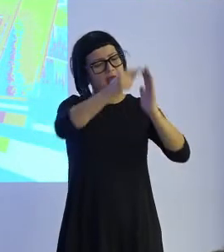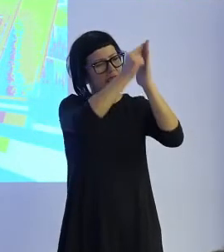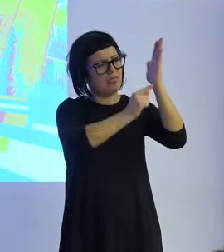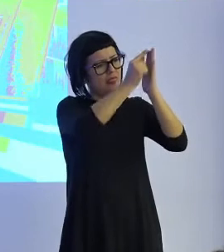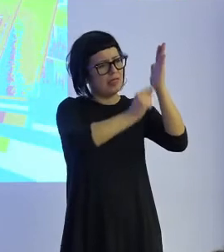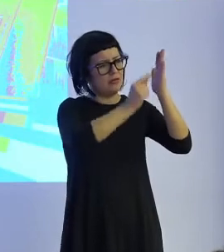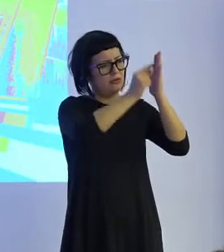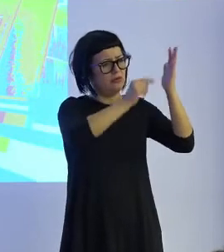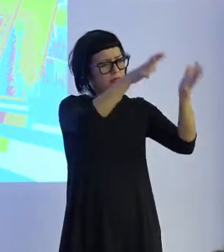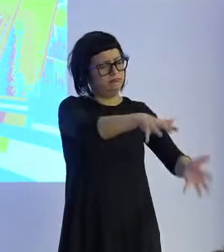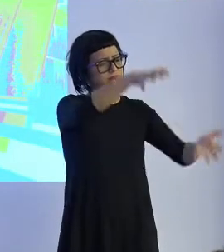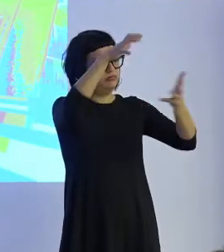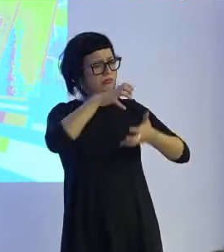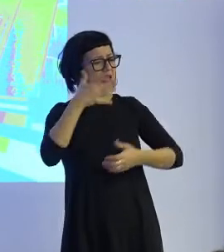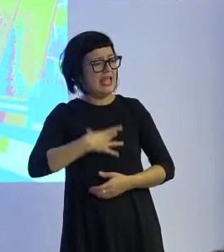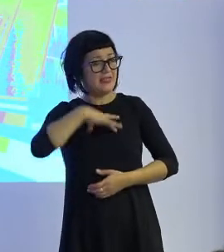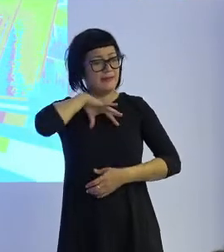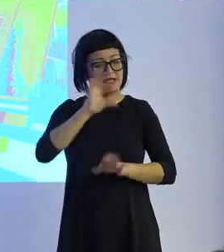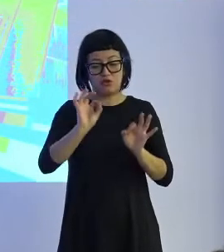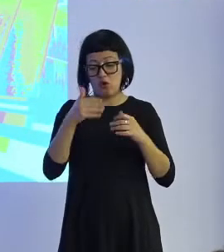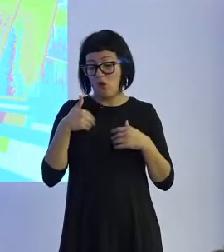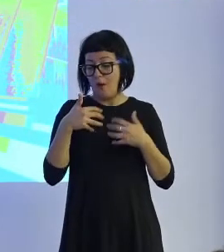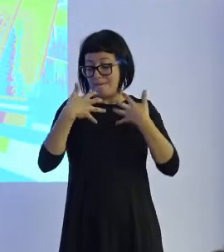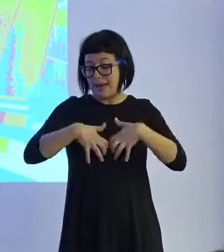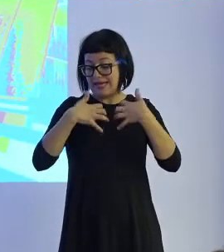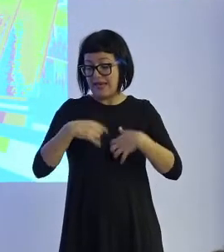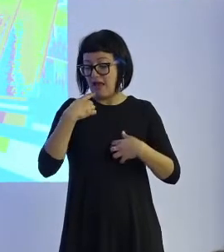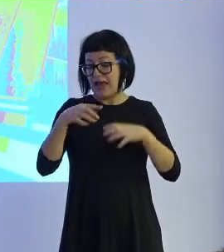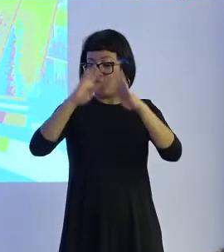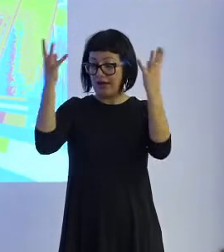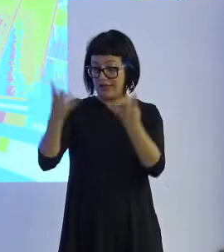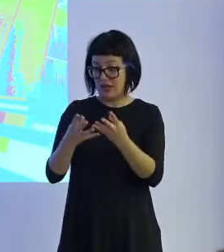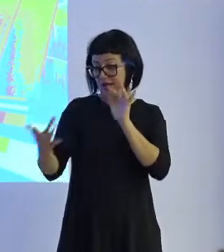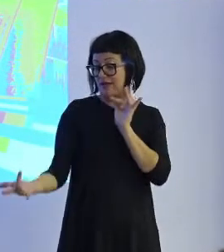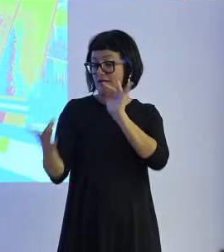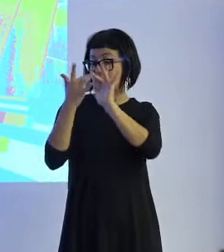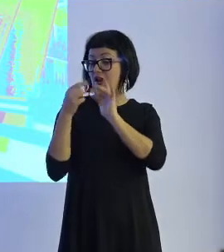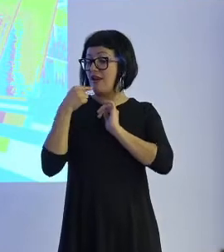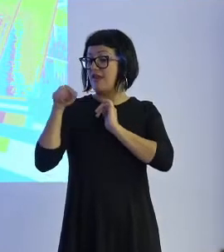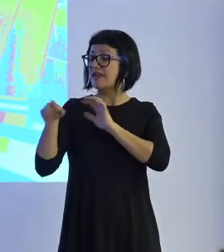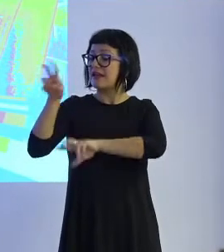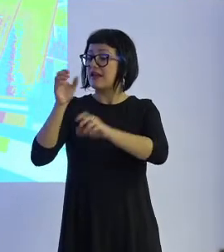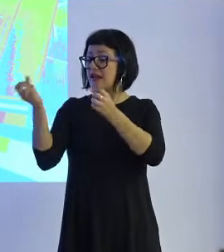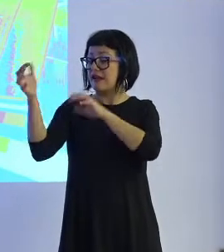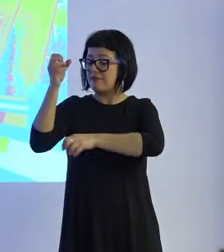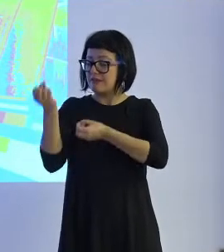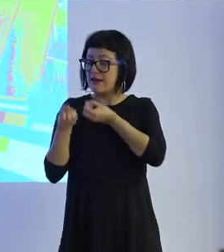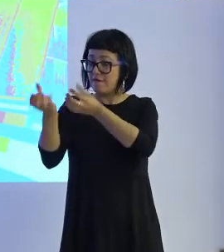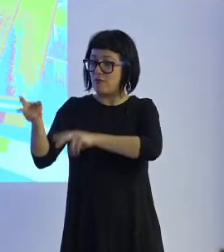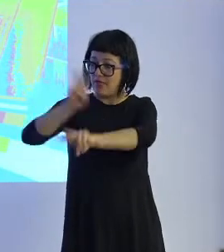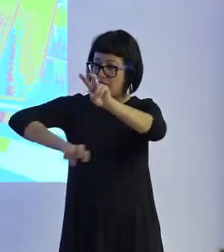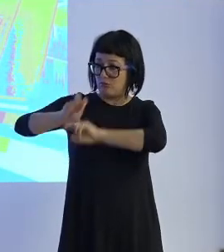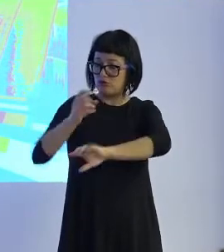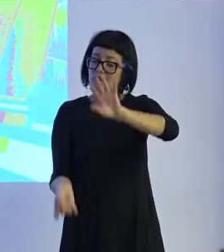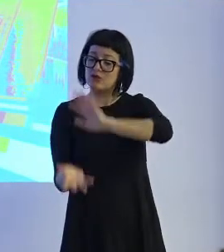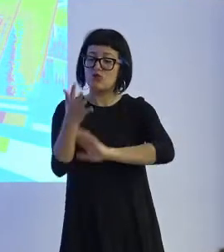industriales o cuando a la máquina le decimos te conectamos a internet y tienes que sacar de aquí esa información puede dar lugar